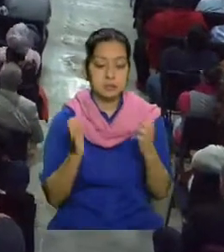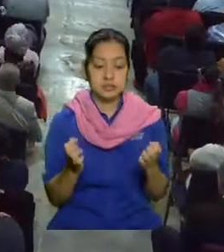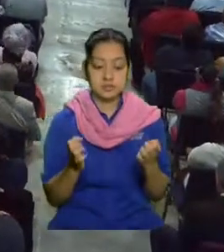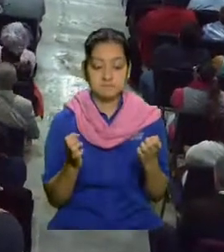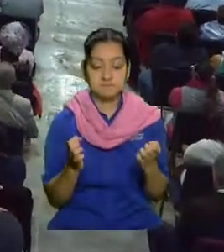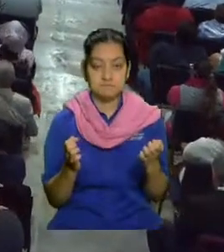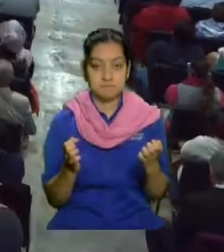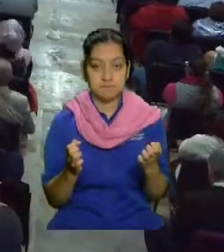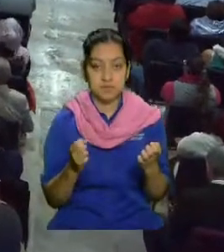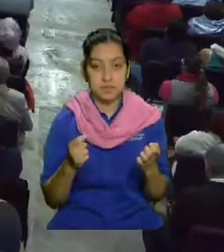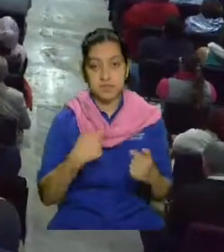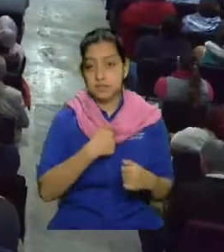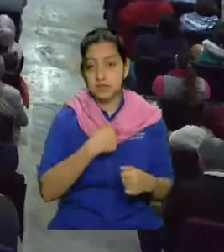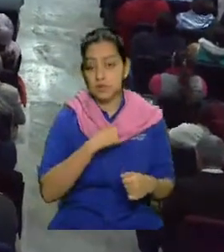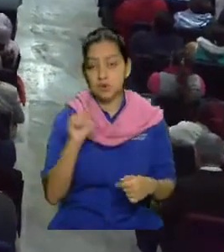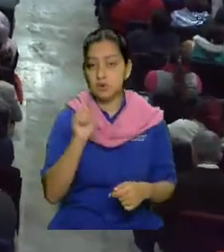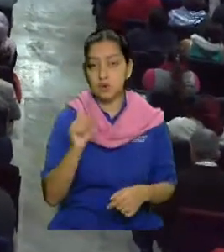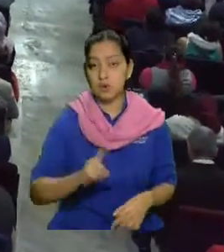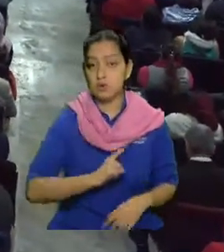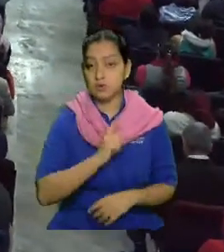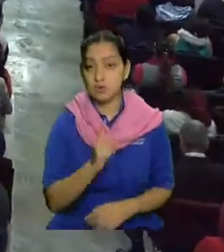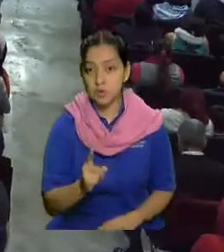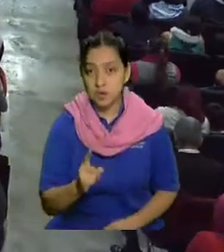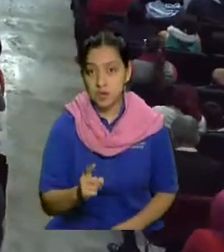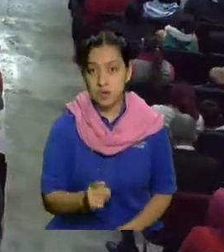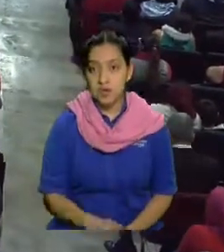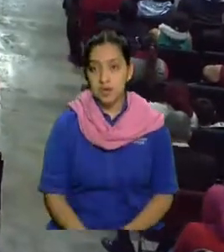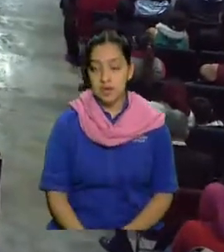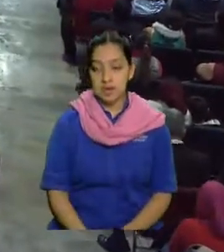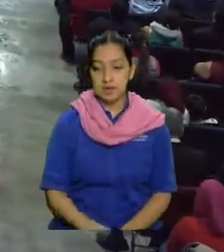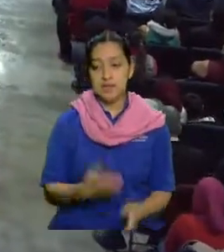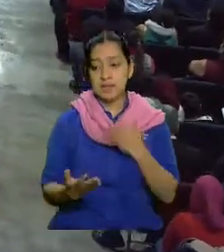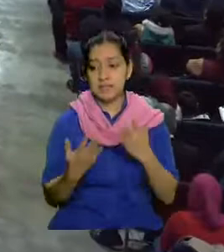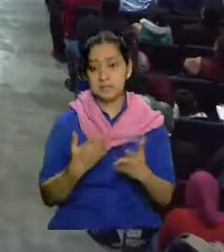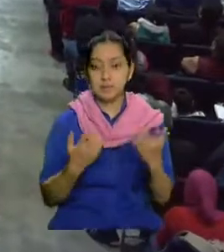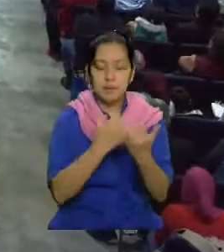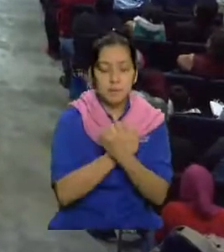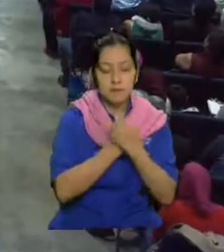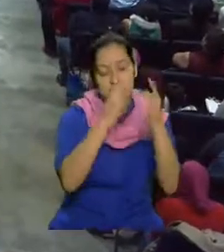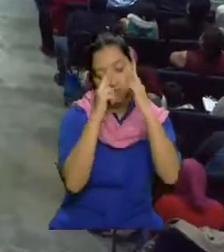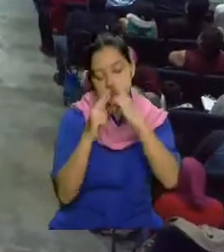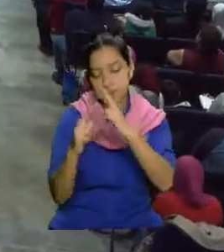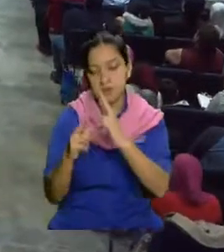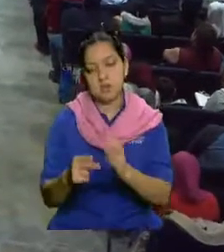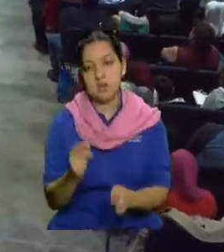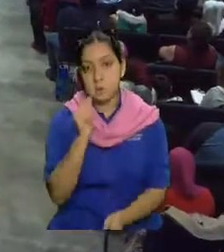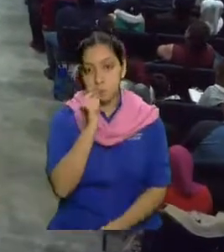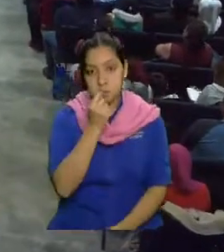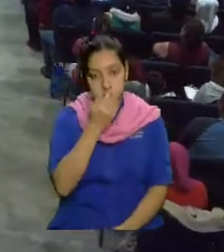Entonces, si no lo soy, pues tal vez por amor y respeto se quedarían callados, pero dentro de sí dirían...